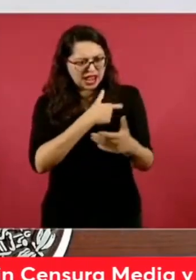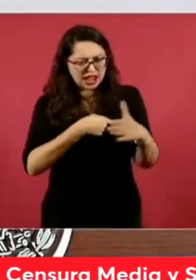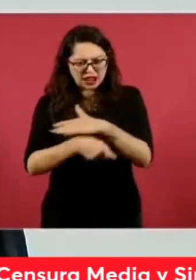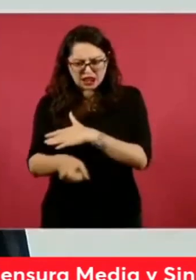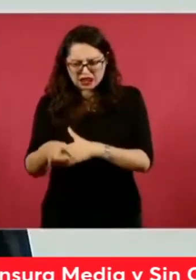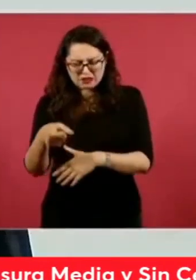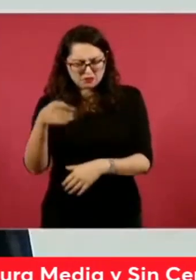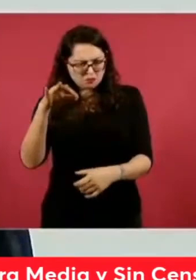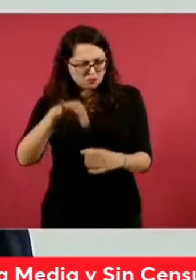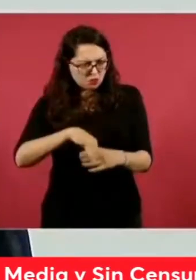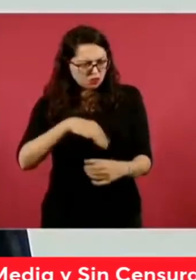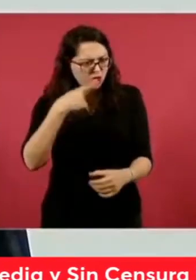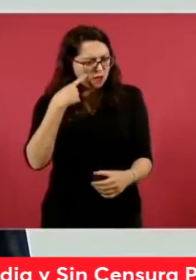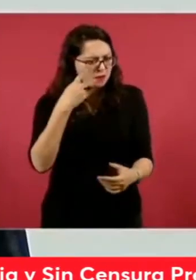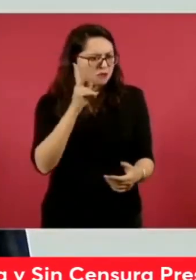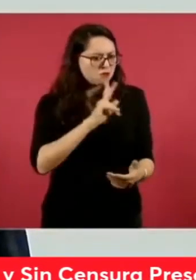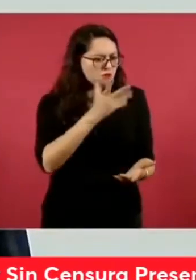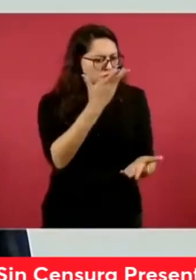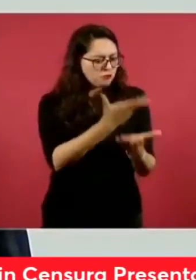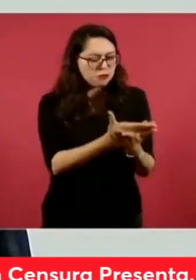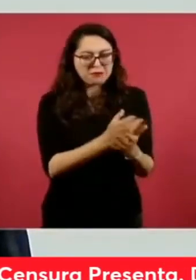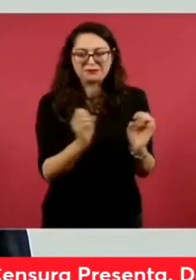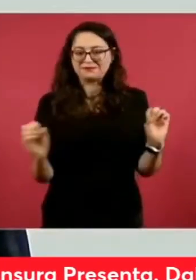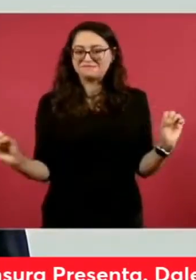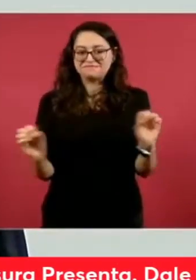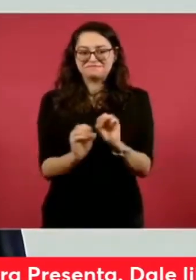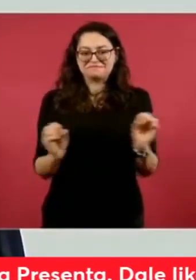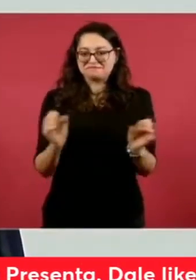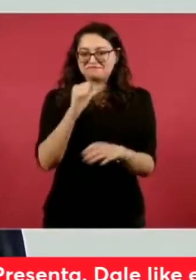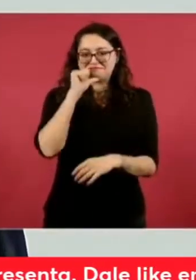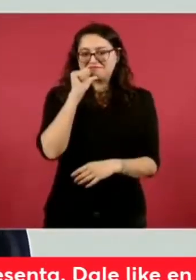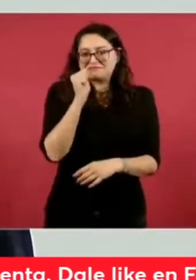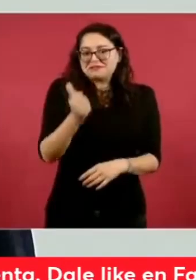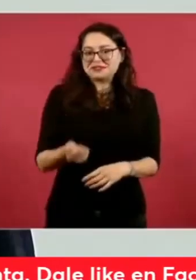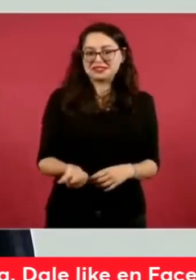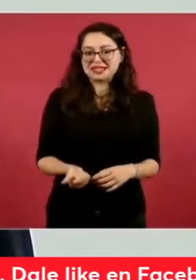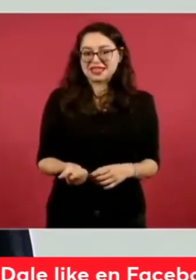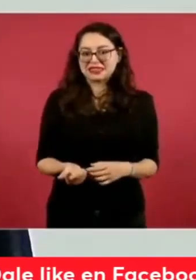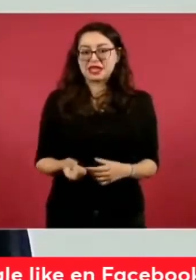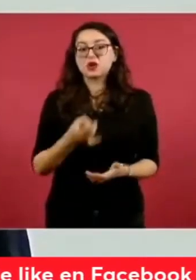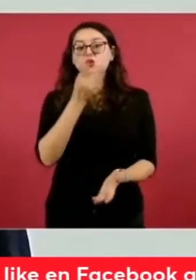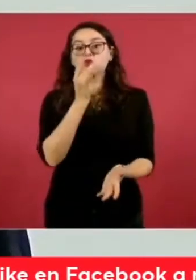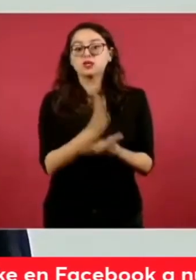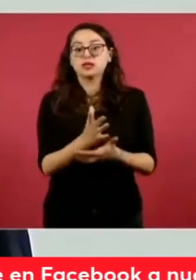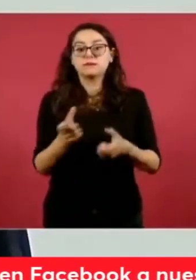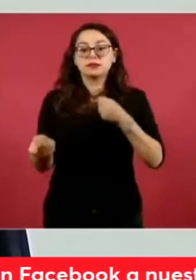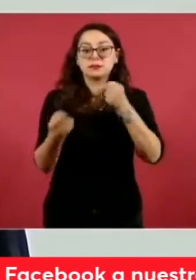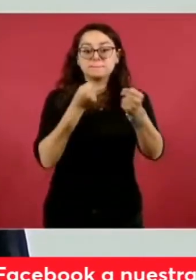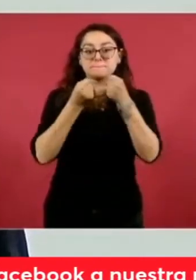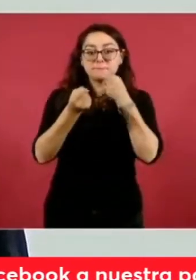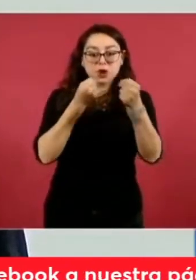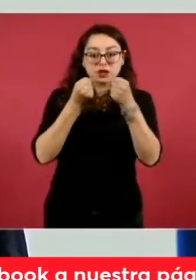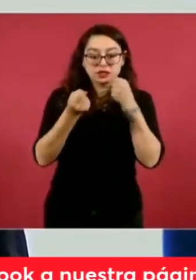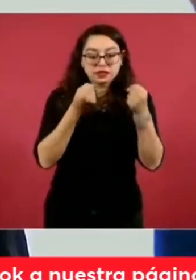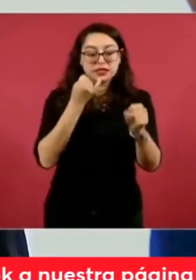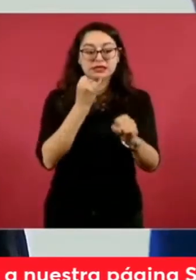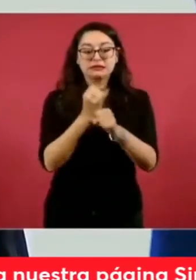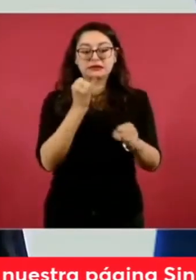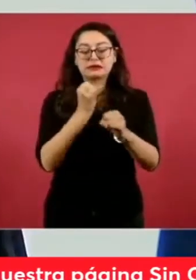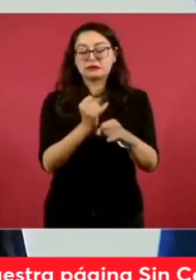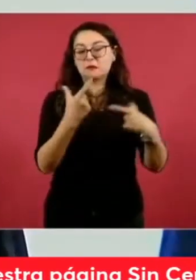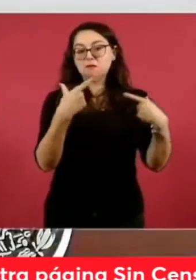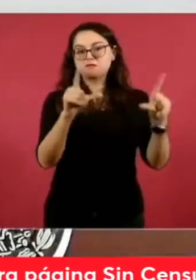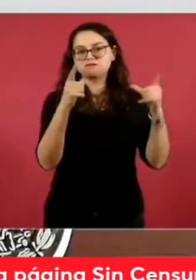de votos, puesto que el material probatorio consistente en notas periodísticas y publicaciones de redes